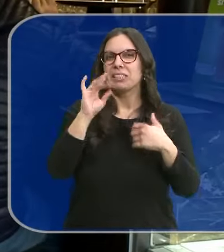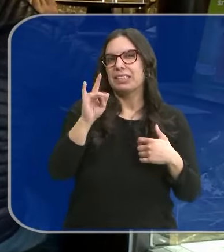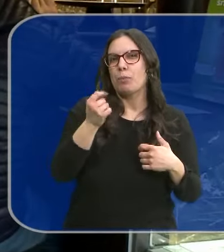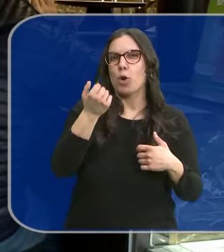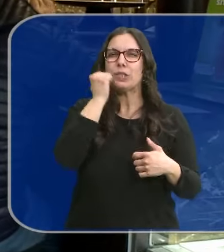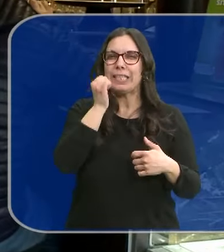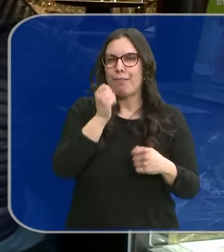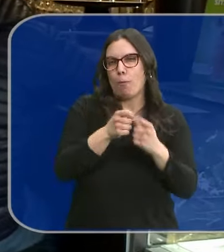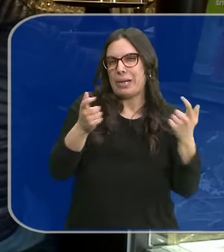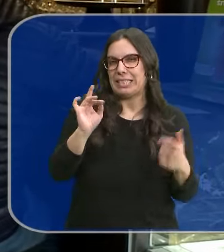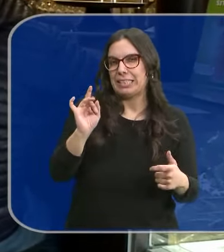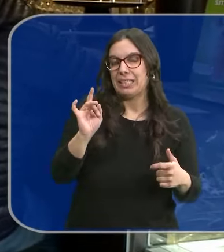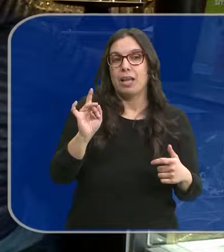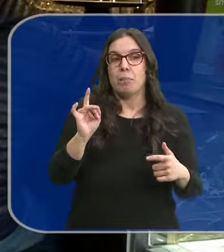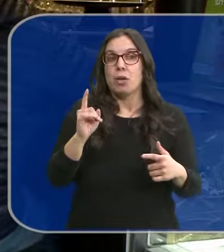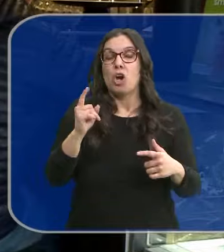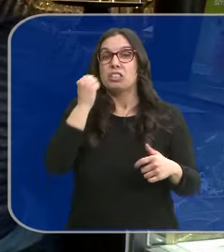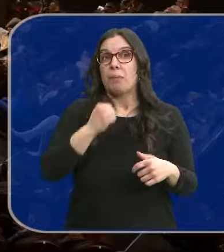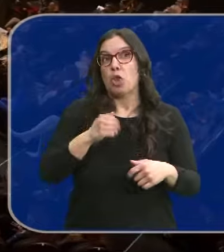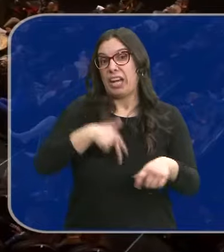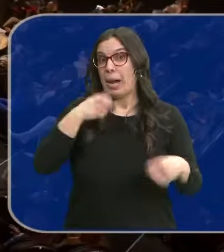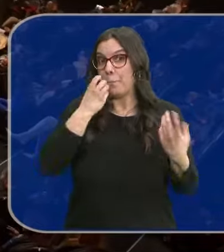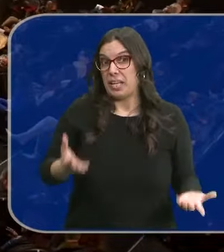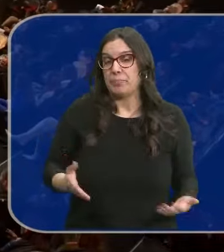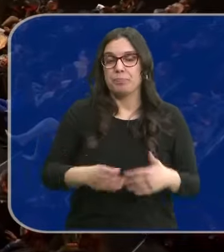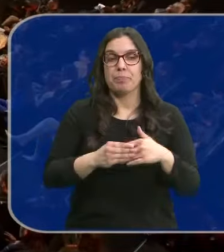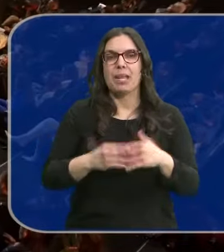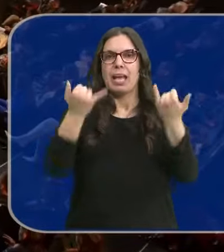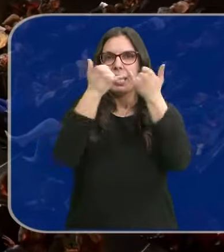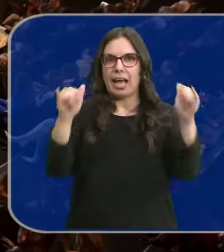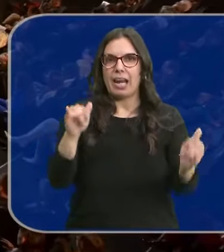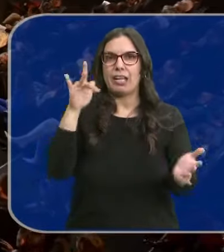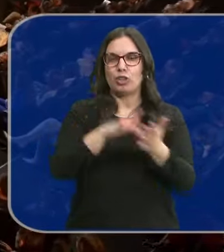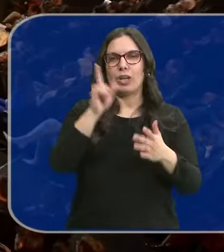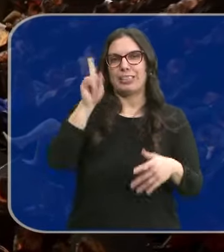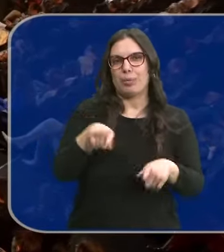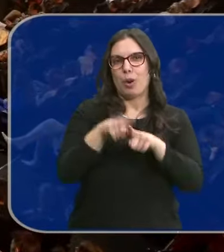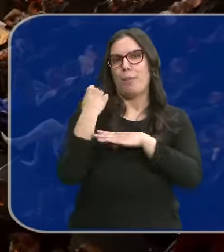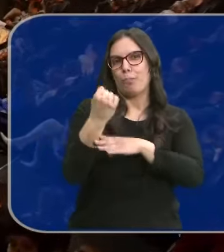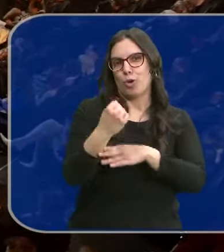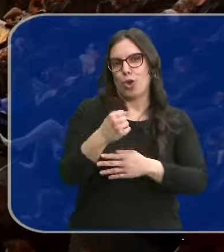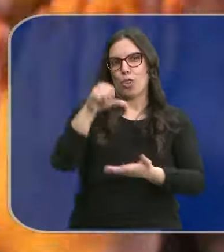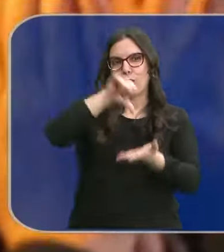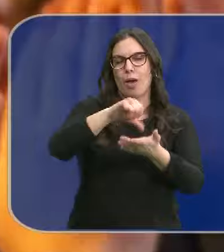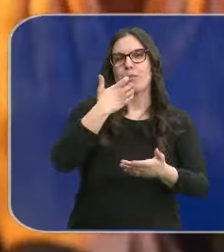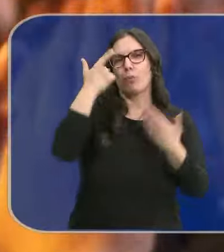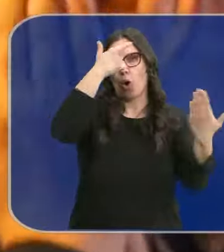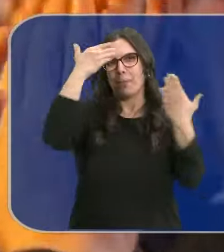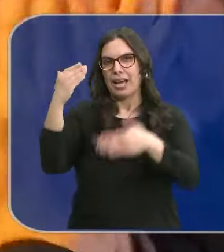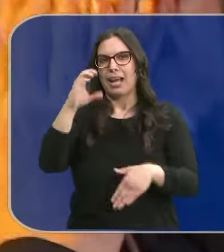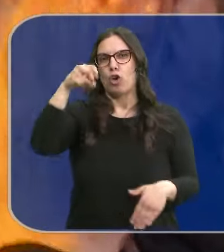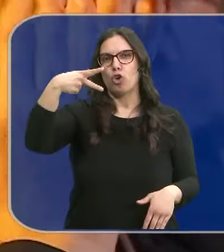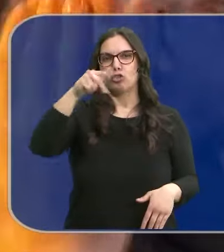a mejor un poquito más el sábado, pero como se trabaja muy bien todos los sábados. Una gala en la que no faltaron los guiños a la ciudad, como el homenaje a Concha